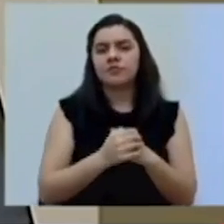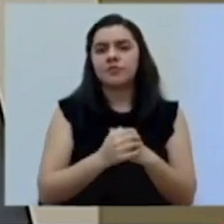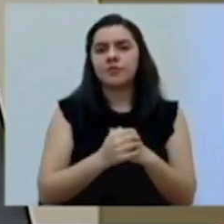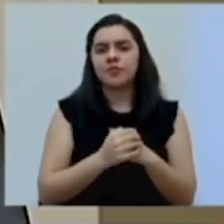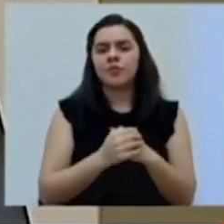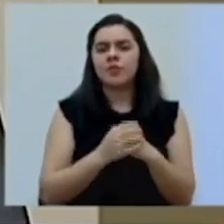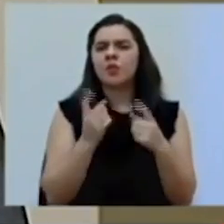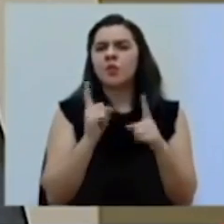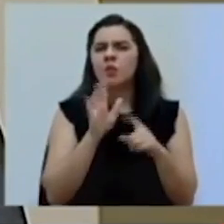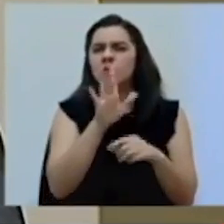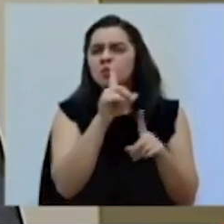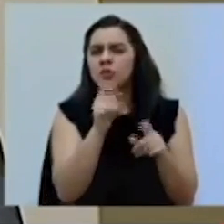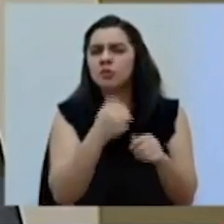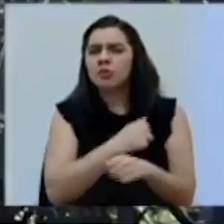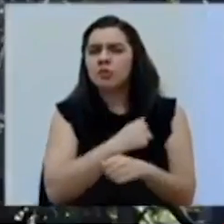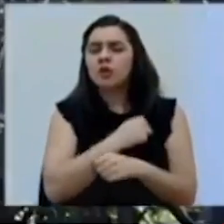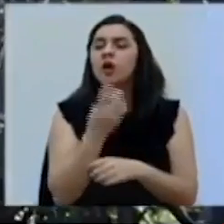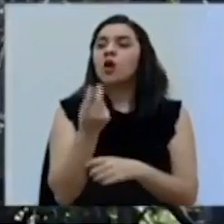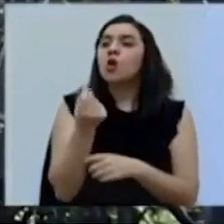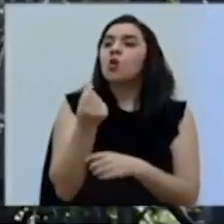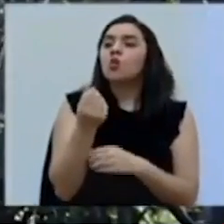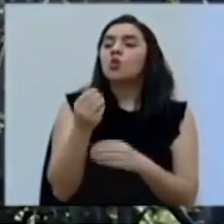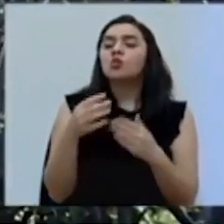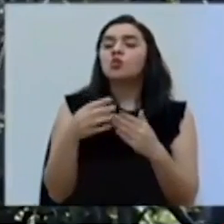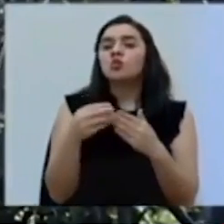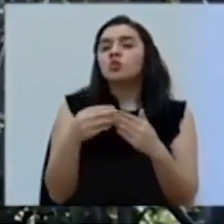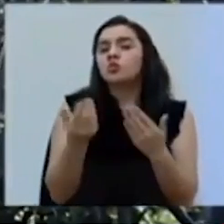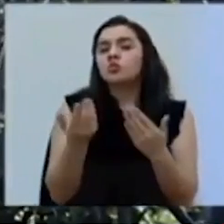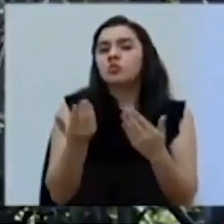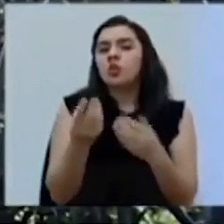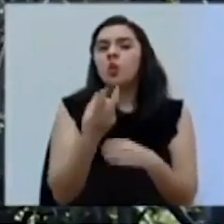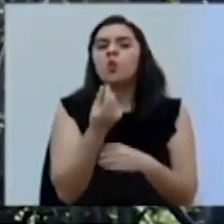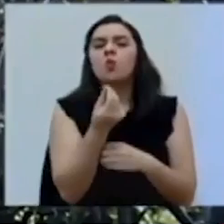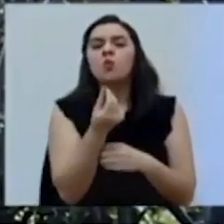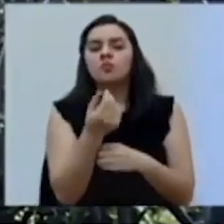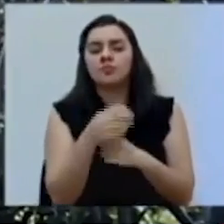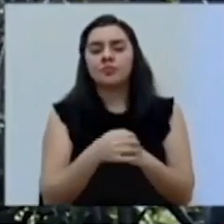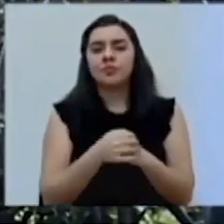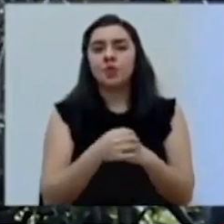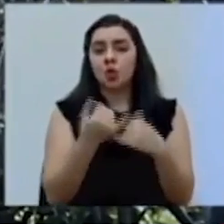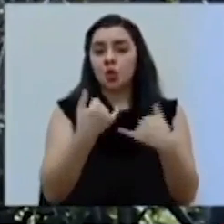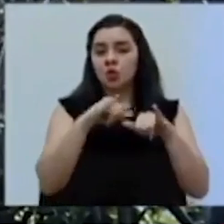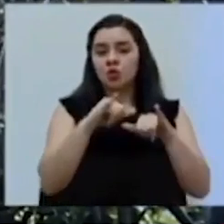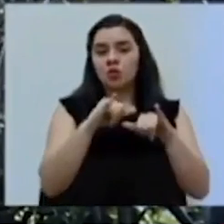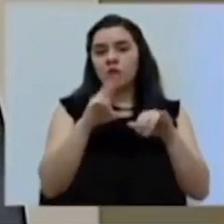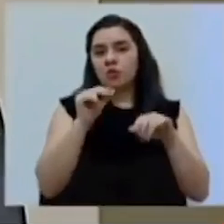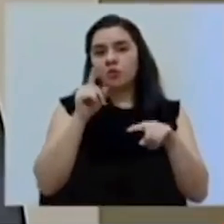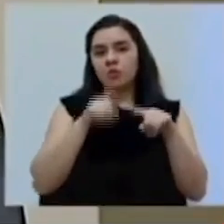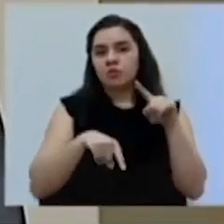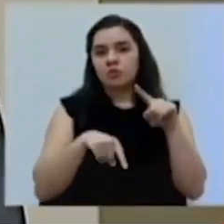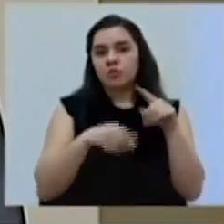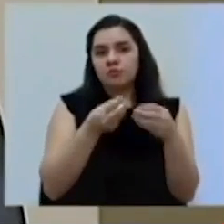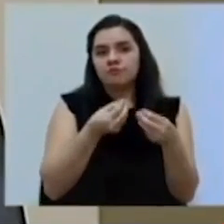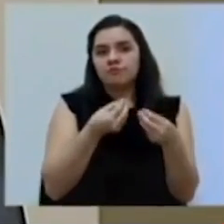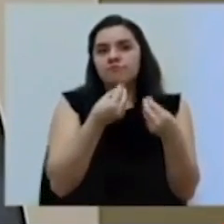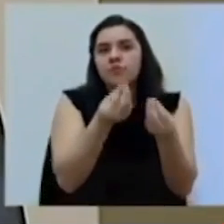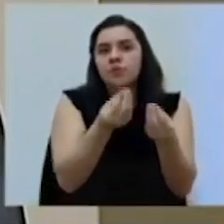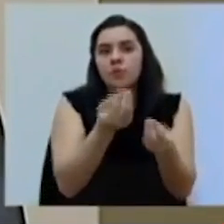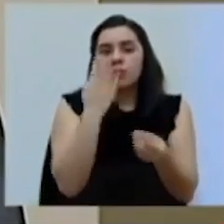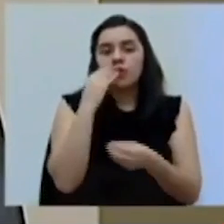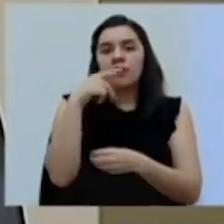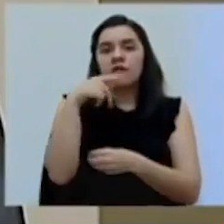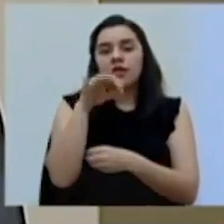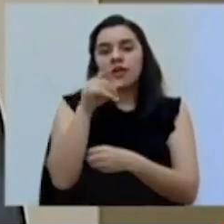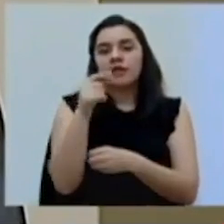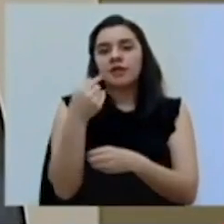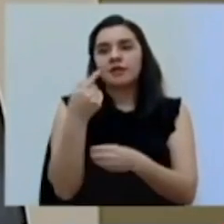¿Cuál era su otra pregunta? Perdón. El costo de la vacuna de Pfizer, si conocíamos el detalle. El costo de la vacuna de Pfizer todavía no lo podemos dar. Pfizer ha